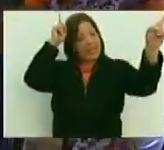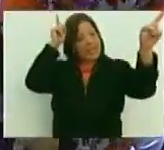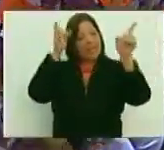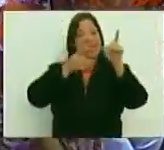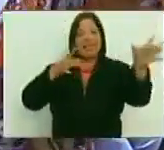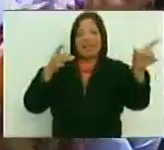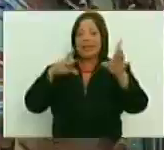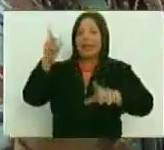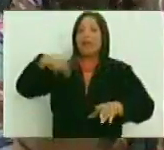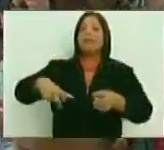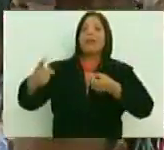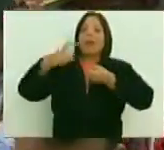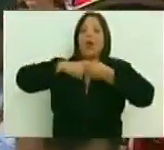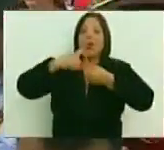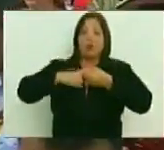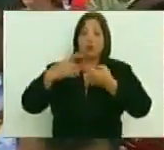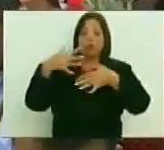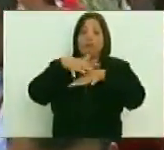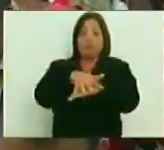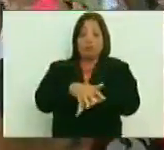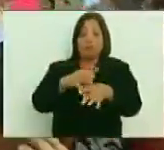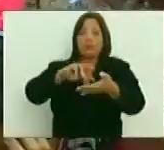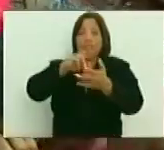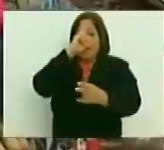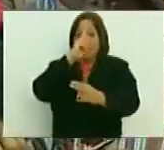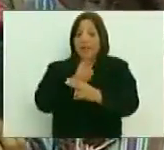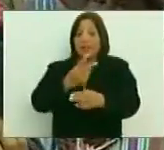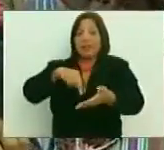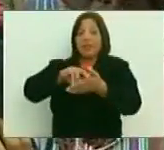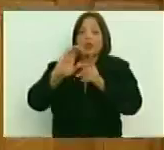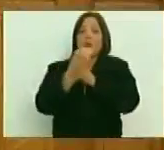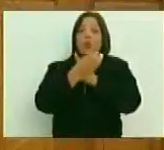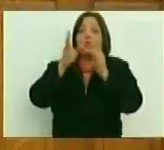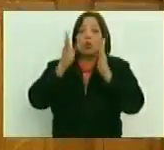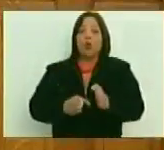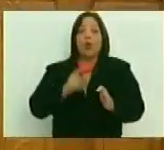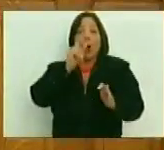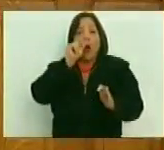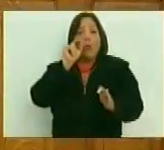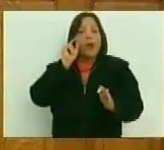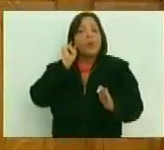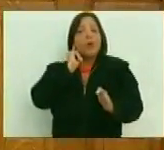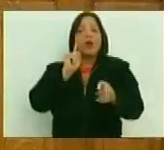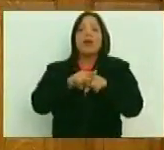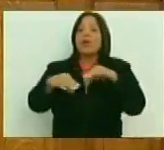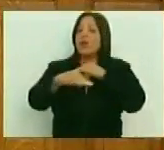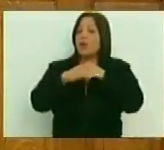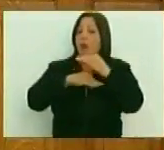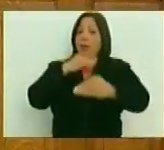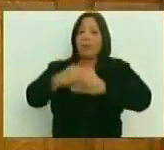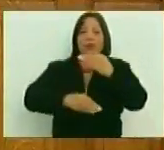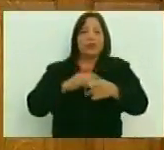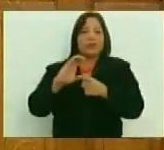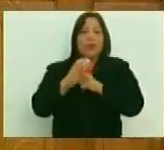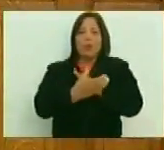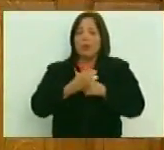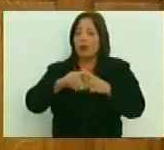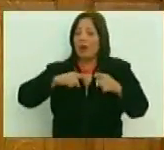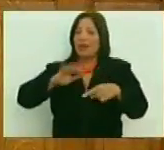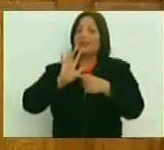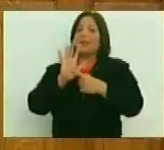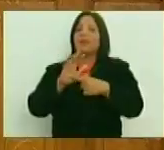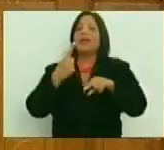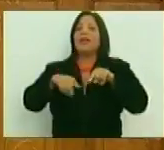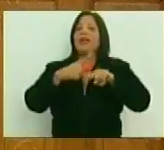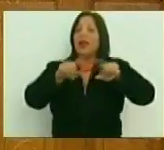La inclusión, reconocimiento y dignificación de nuestros cultores y cultoras, así como procesos culturales que se manifiestan